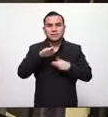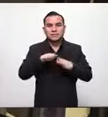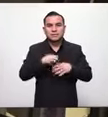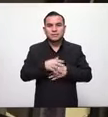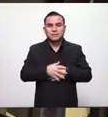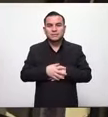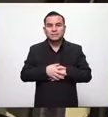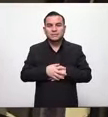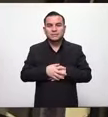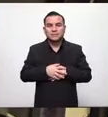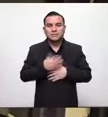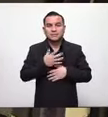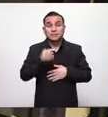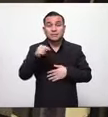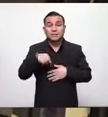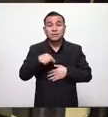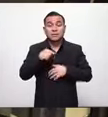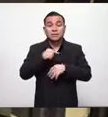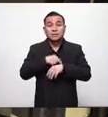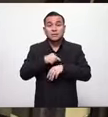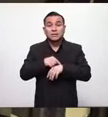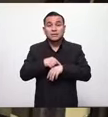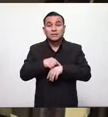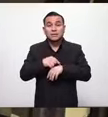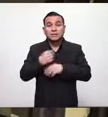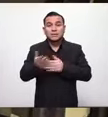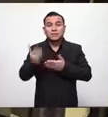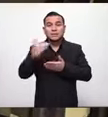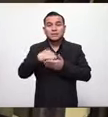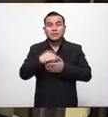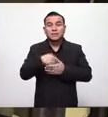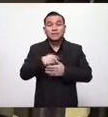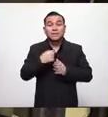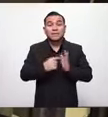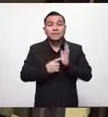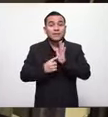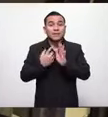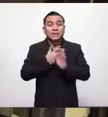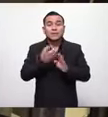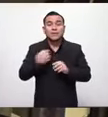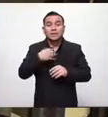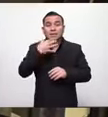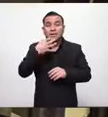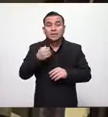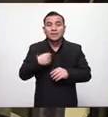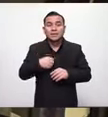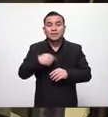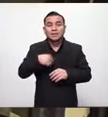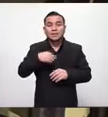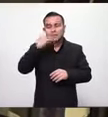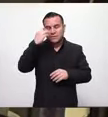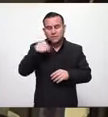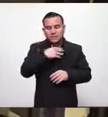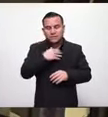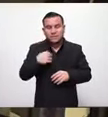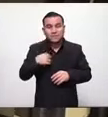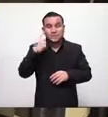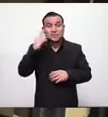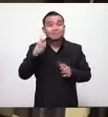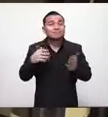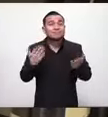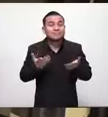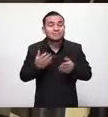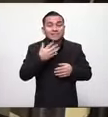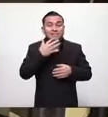en esta hora vengo ante tu divina presencia me reconcilio en el nombre en el Padre del Hijo y del Espíritu Santo